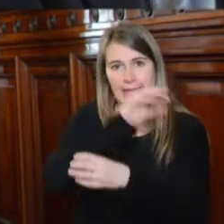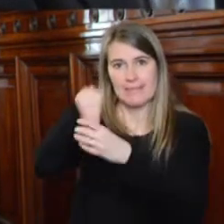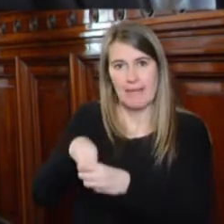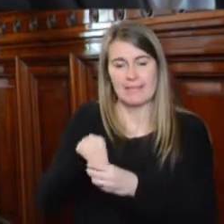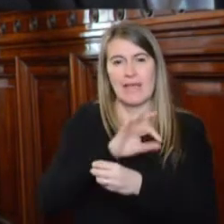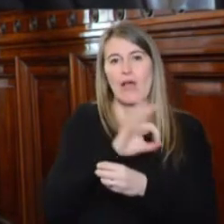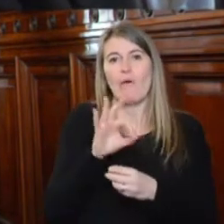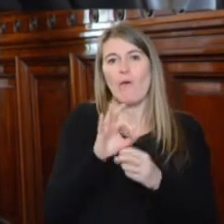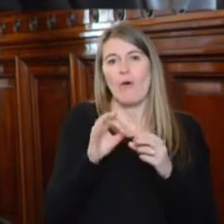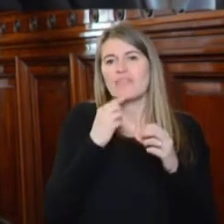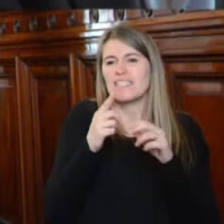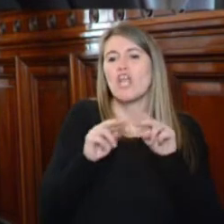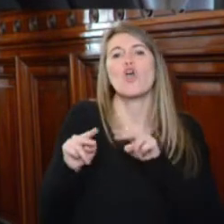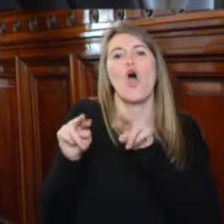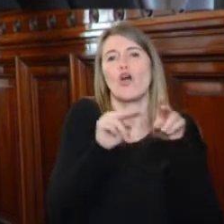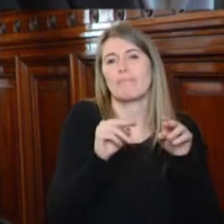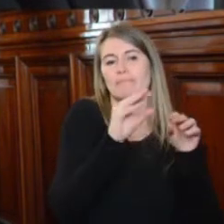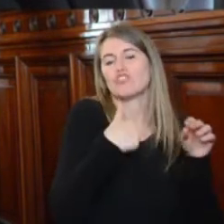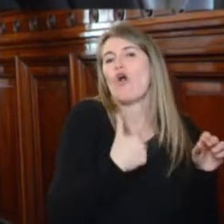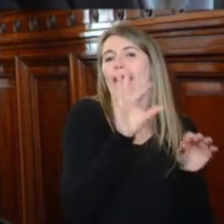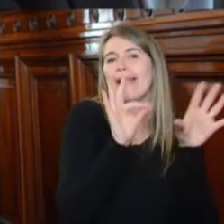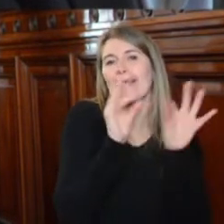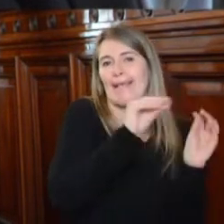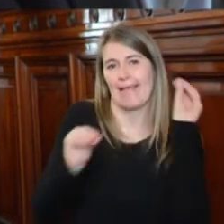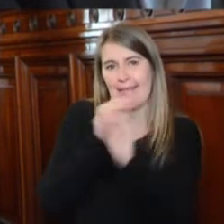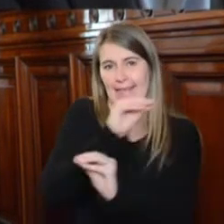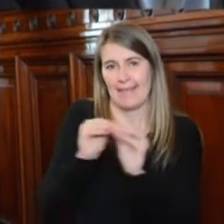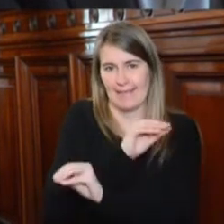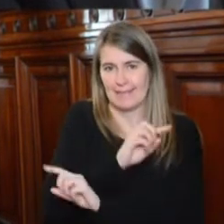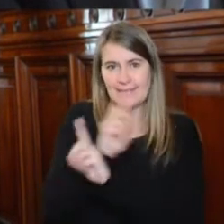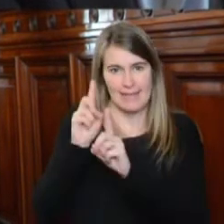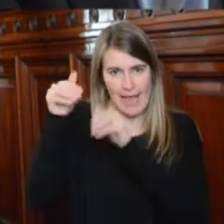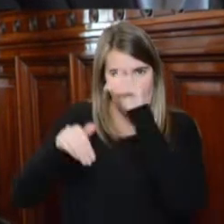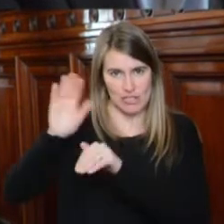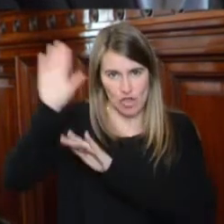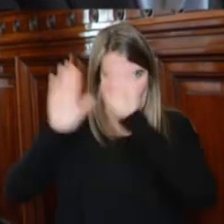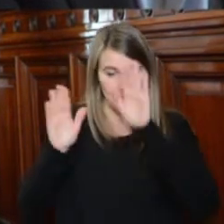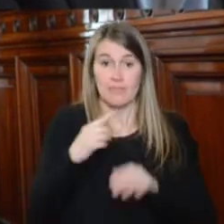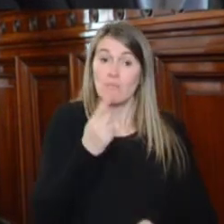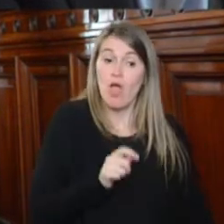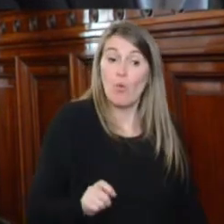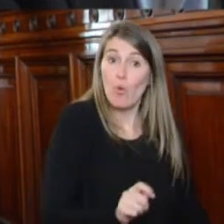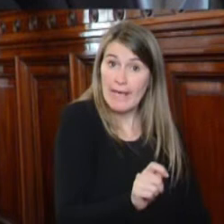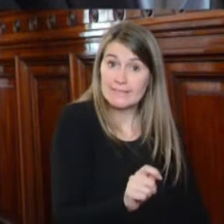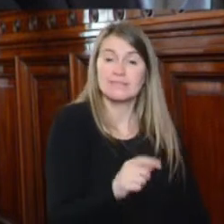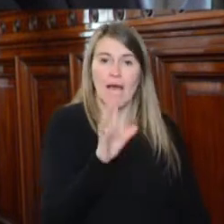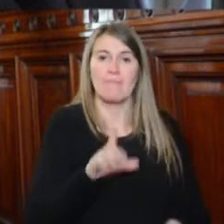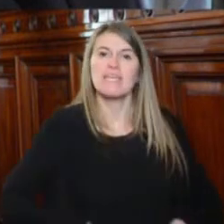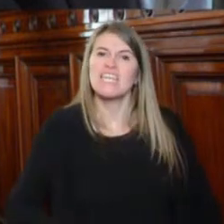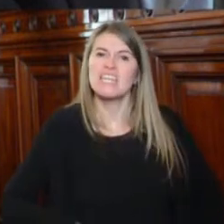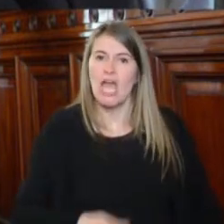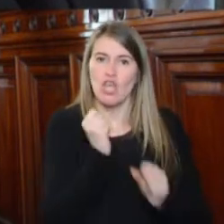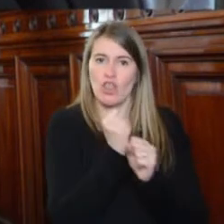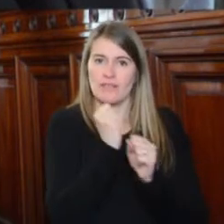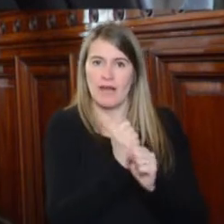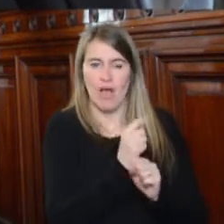figura de una normalización. Por otra parte, en casos donde esto se revirtió judicialmente, el Ministerio de Trabajo no acata lo dispuesto por